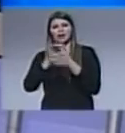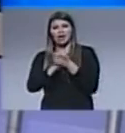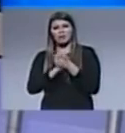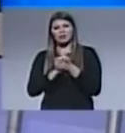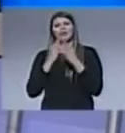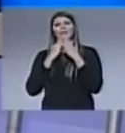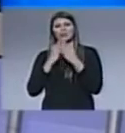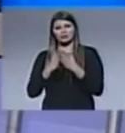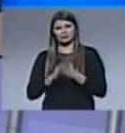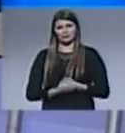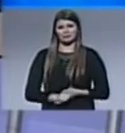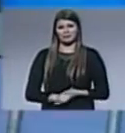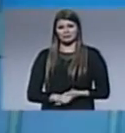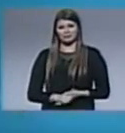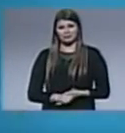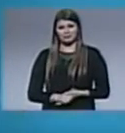y esto fue lo que nos respondieron.